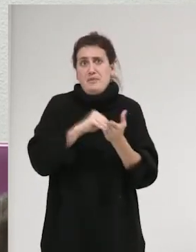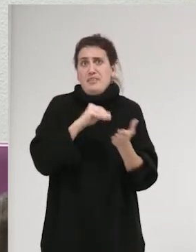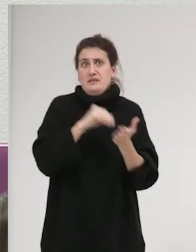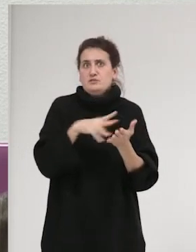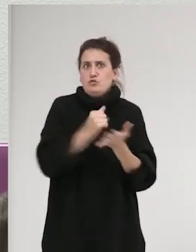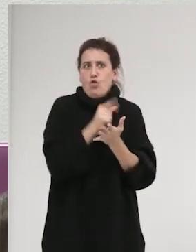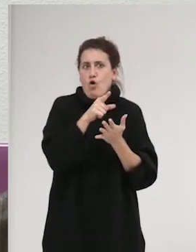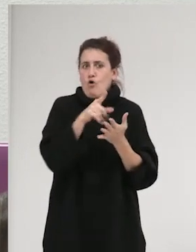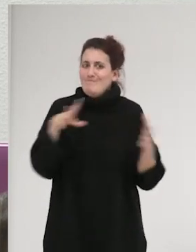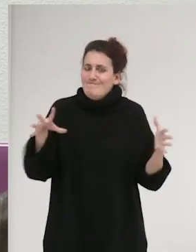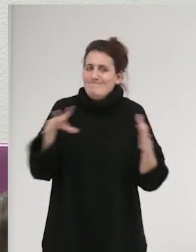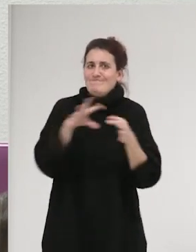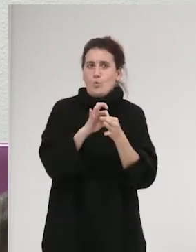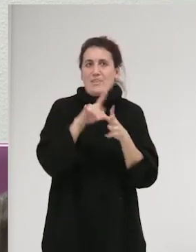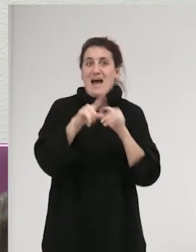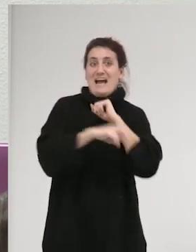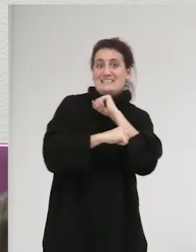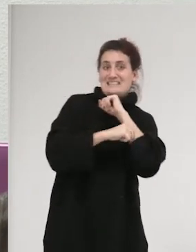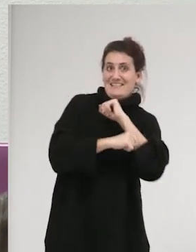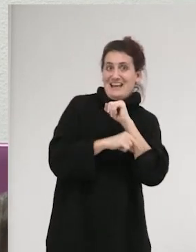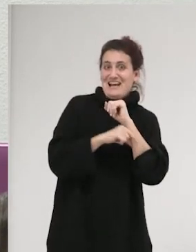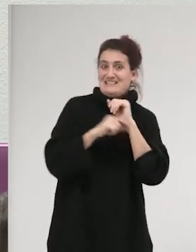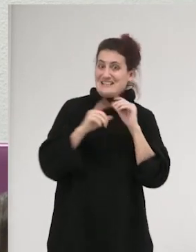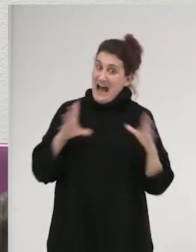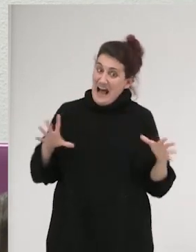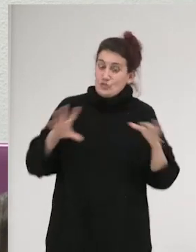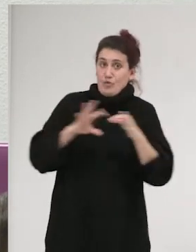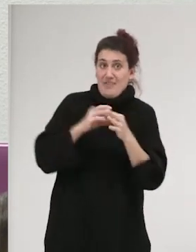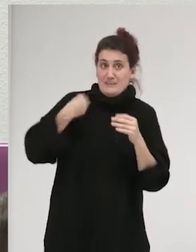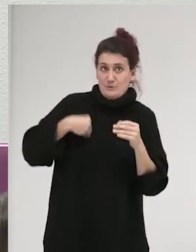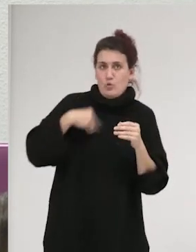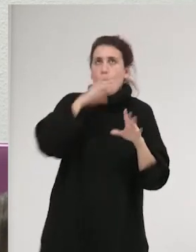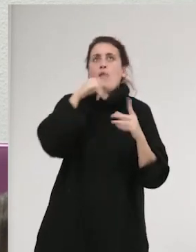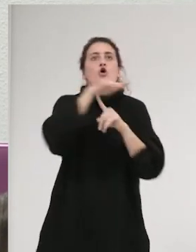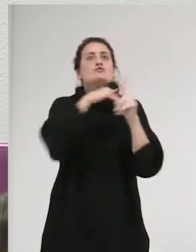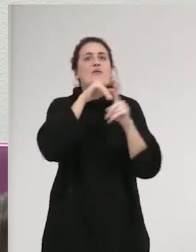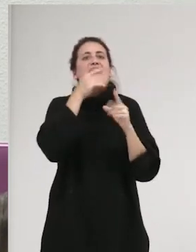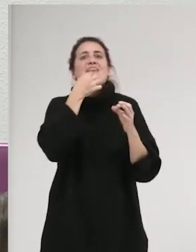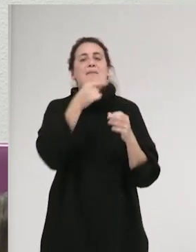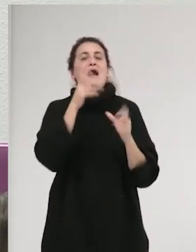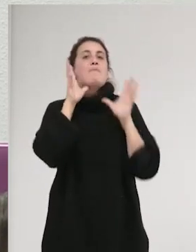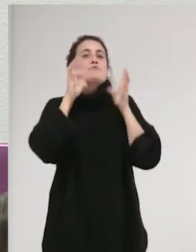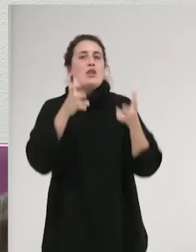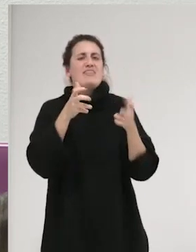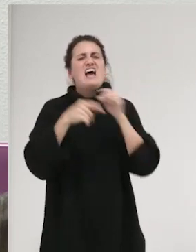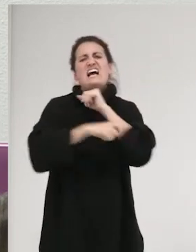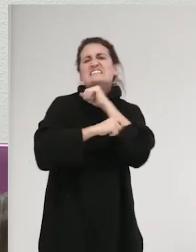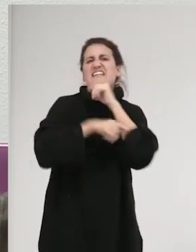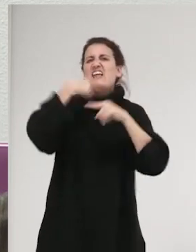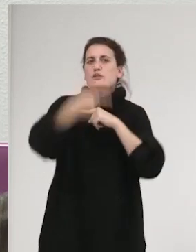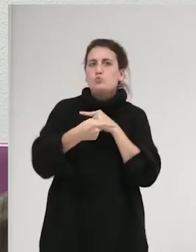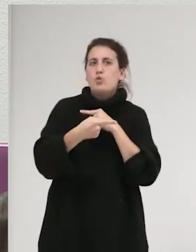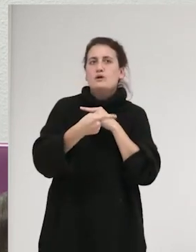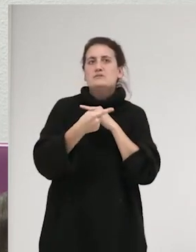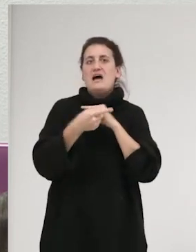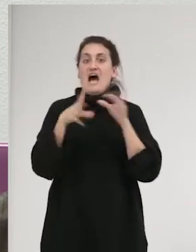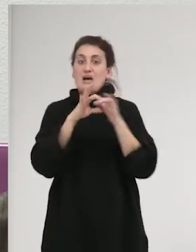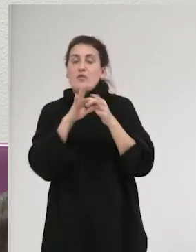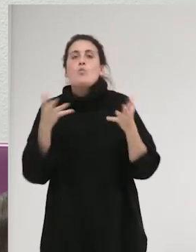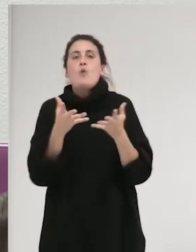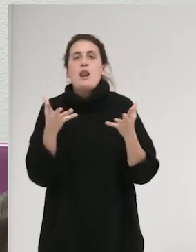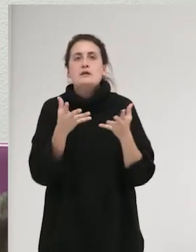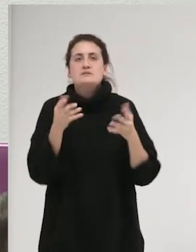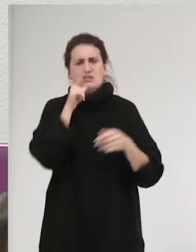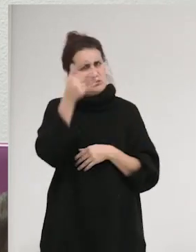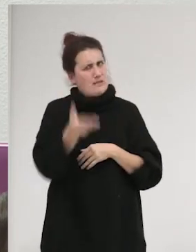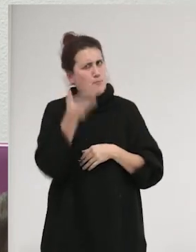va a ir unido a cuáles son las estrategias que se asocian cuando tú conceptualizas algo como violencia, cuáles son las estrategias que van asociadas a todo ello. Y eso es